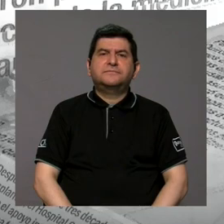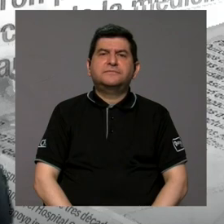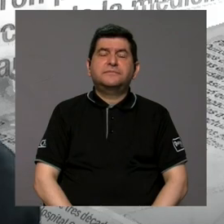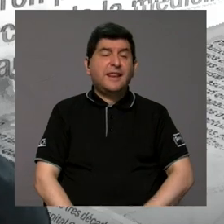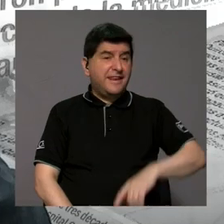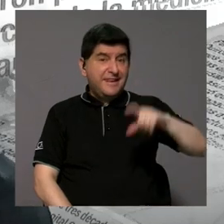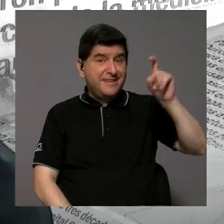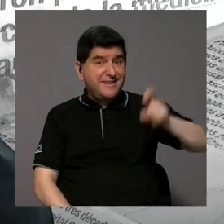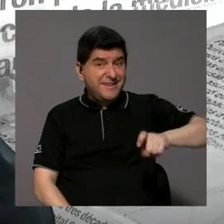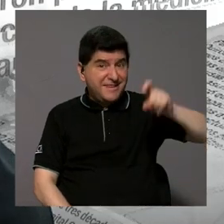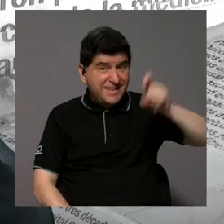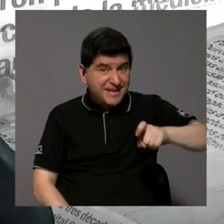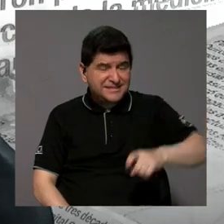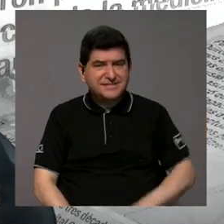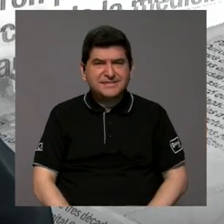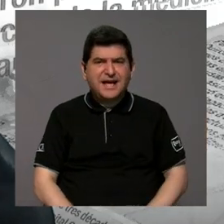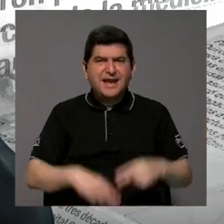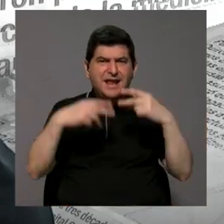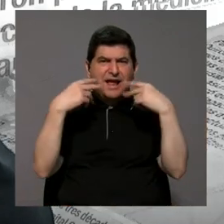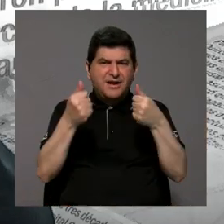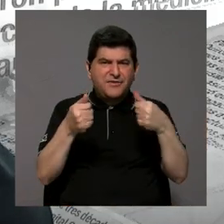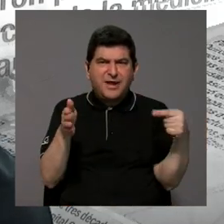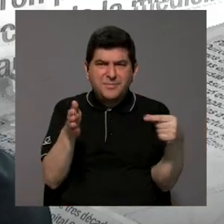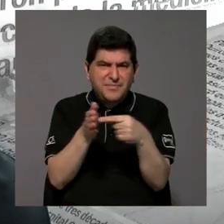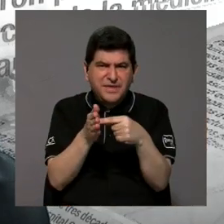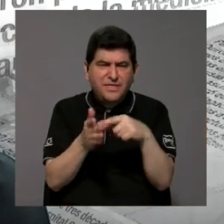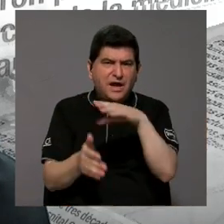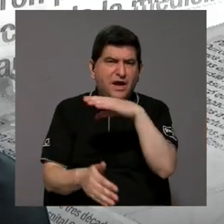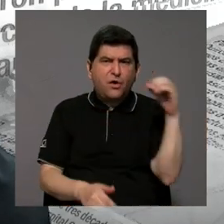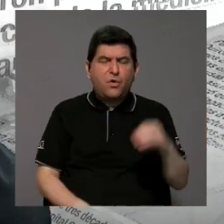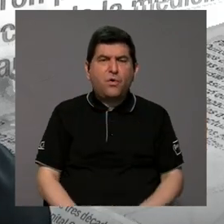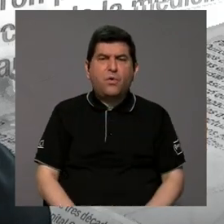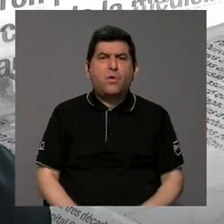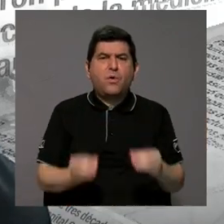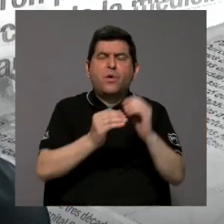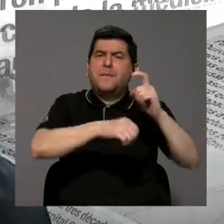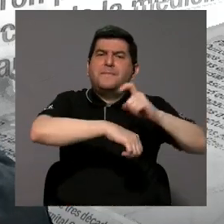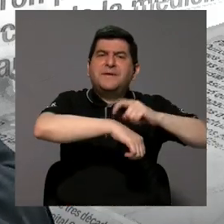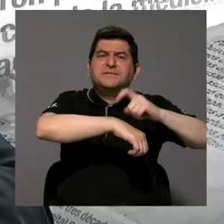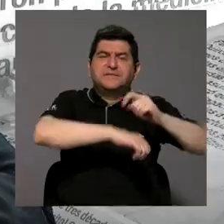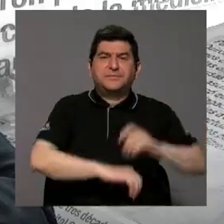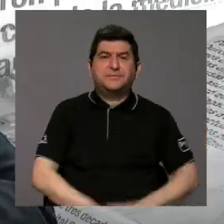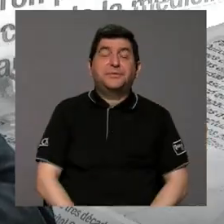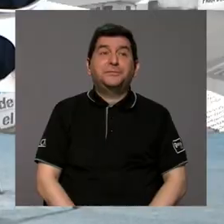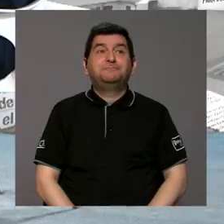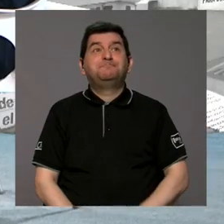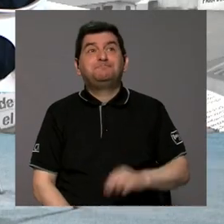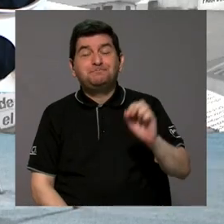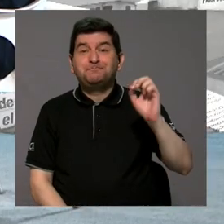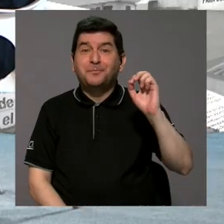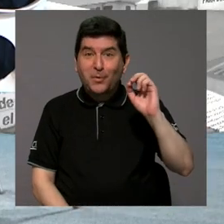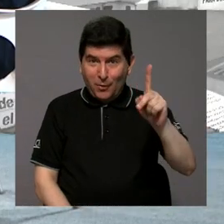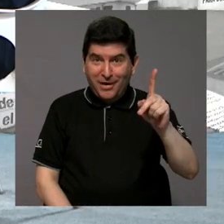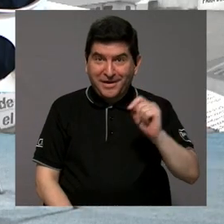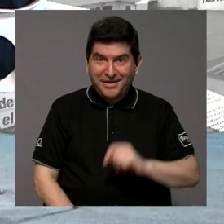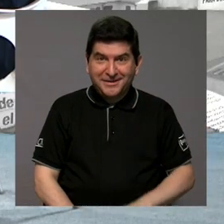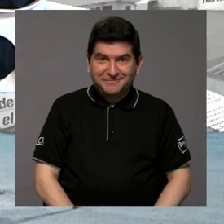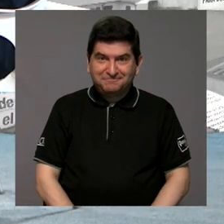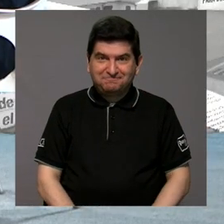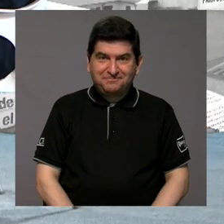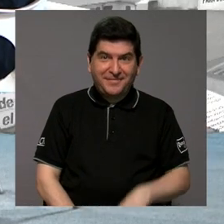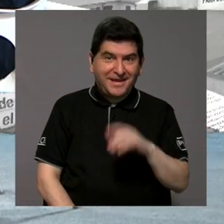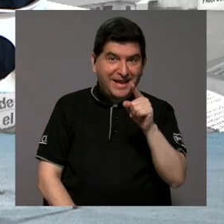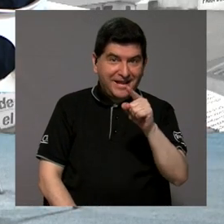cuando es indispensable una carga rápida o una carga que le lleve más tiempo ok eso es